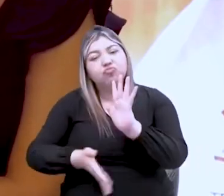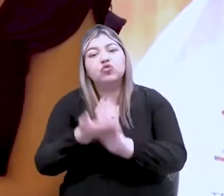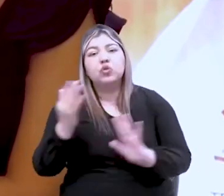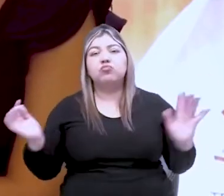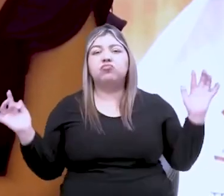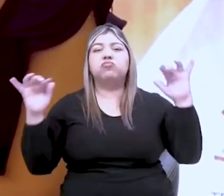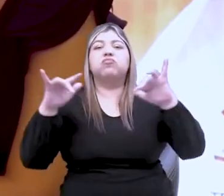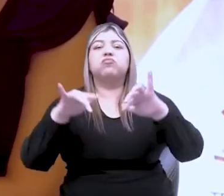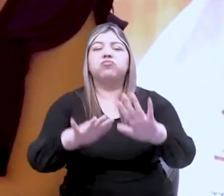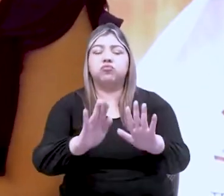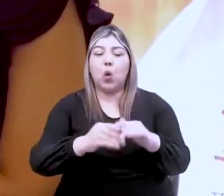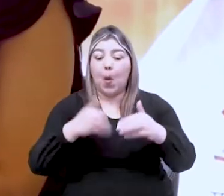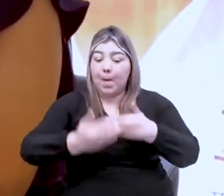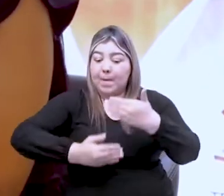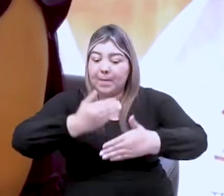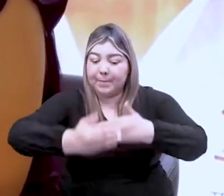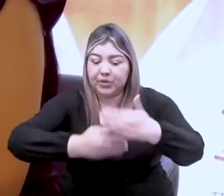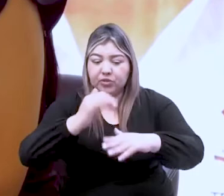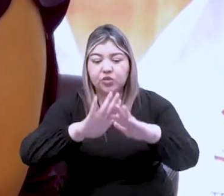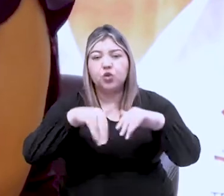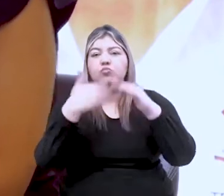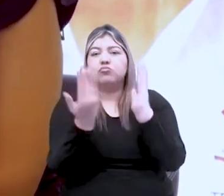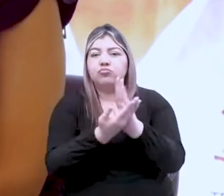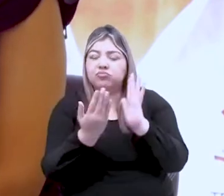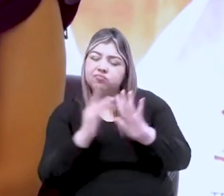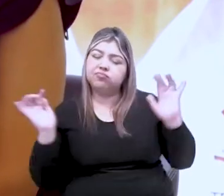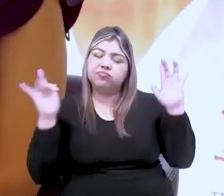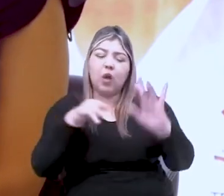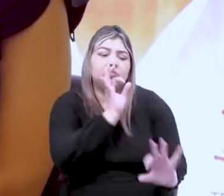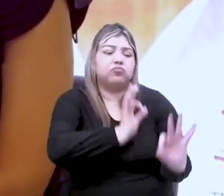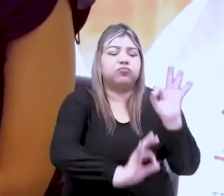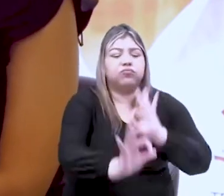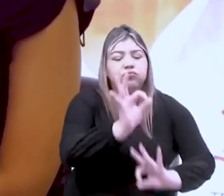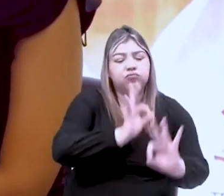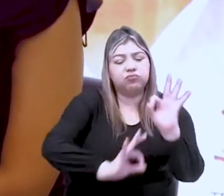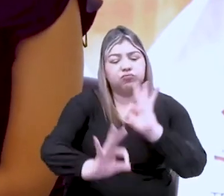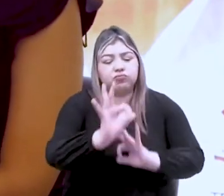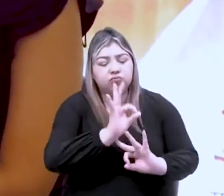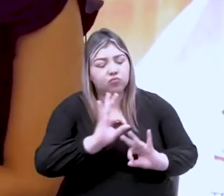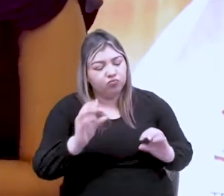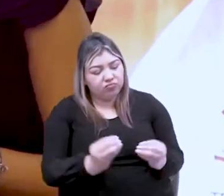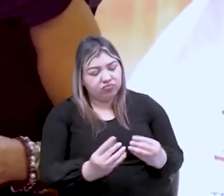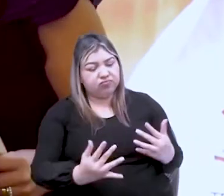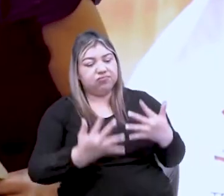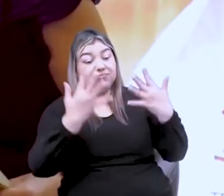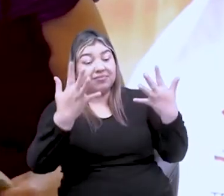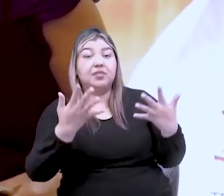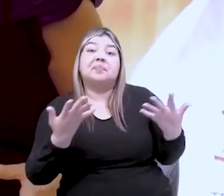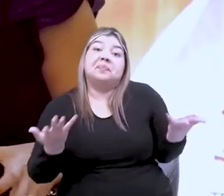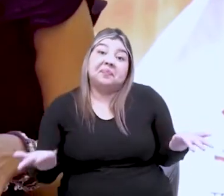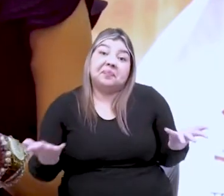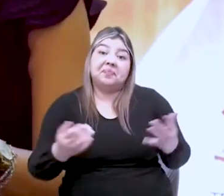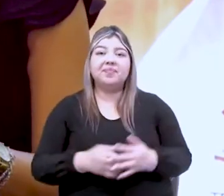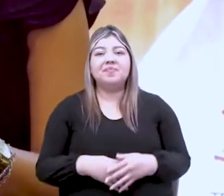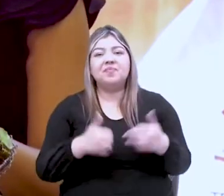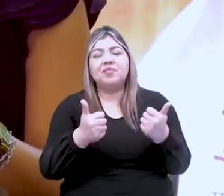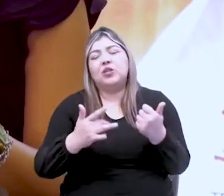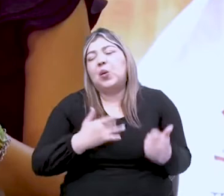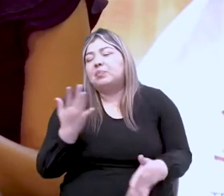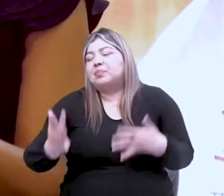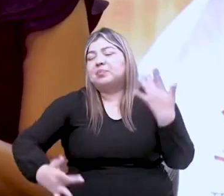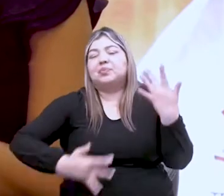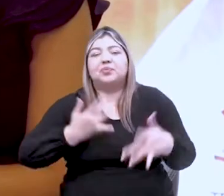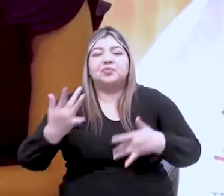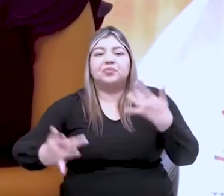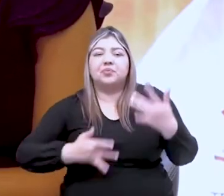de aceleración, este proceso de cuidado, este proceso de valoración. Así que bueno, yo muy contenta, me